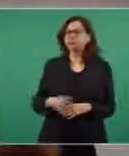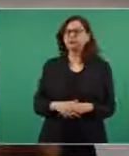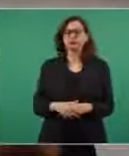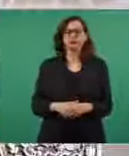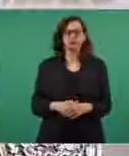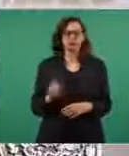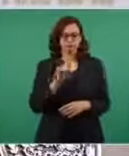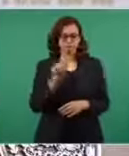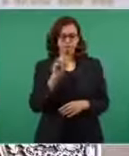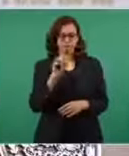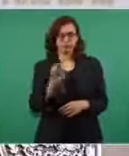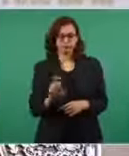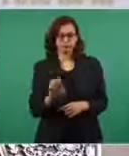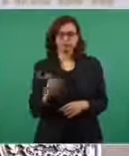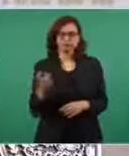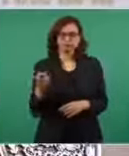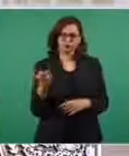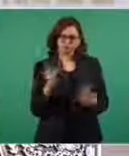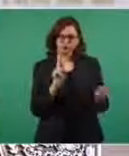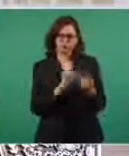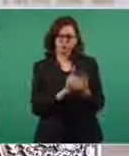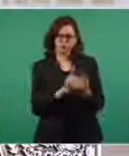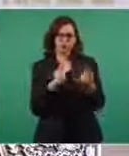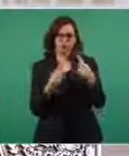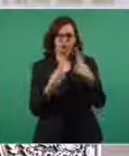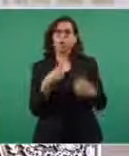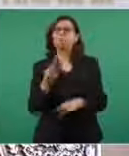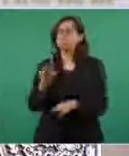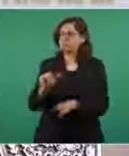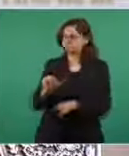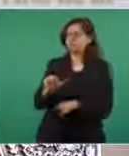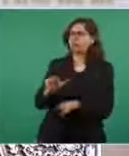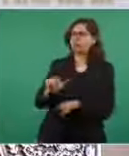a a Soé que platique contigo va a quedar tengo